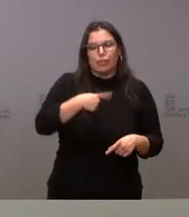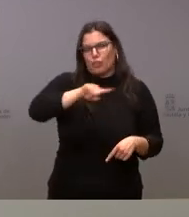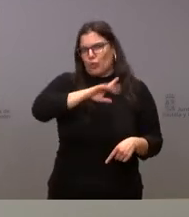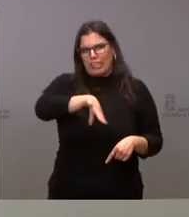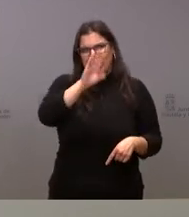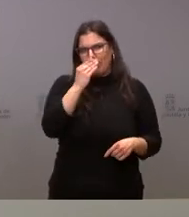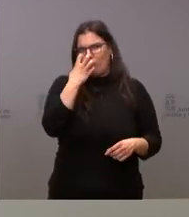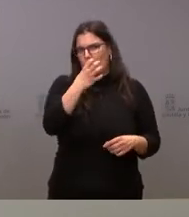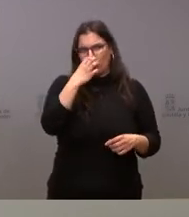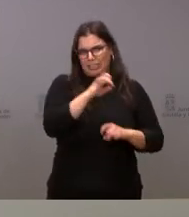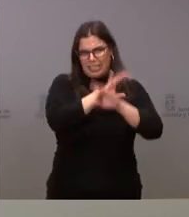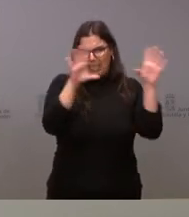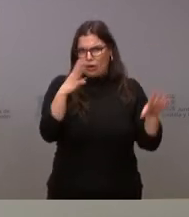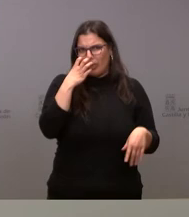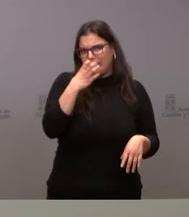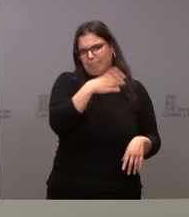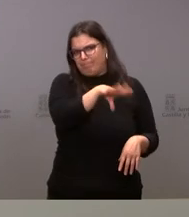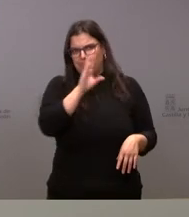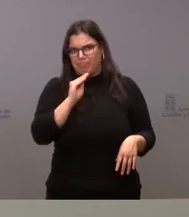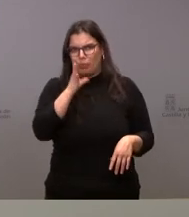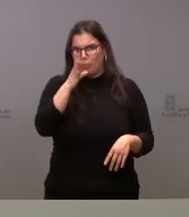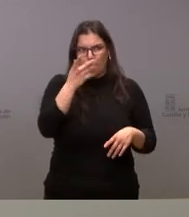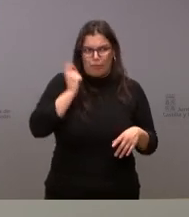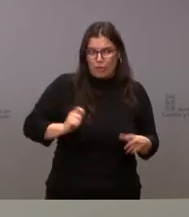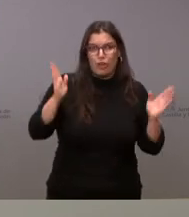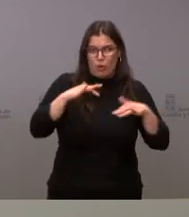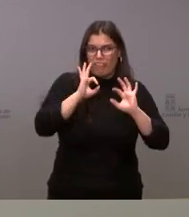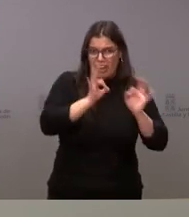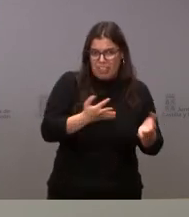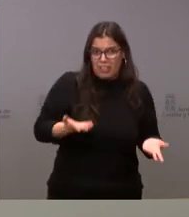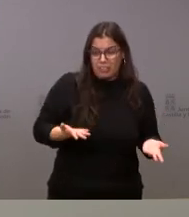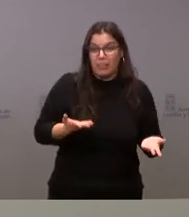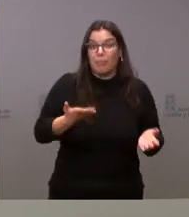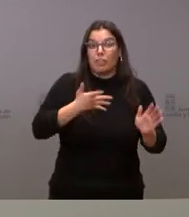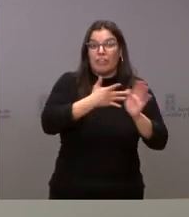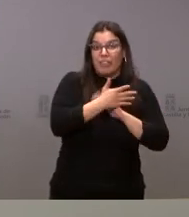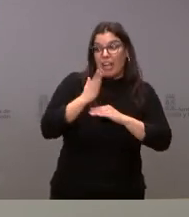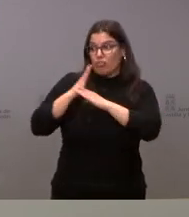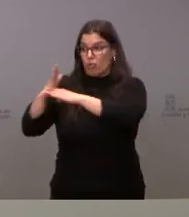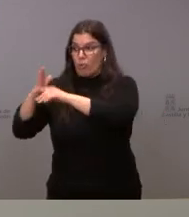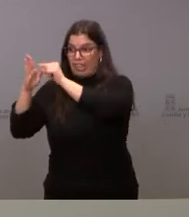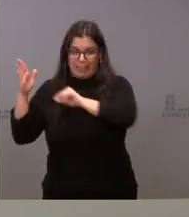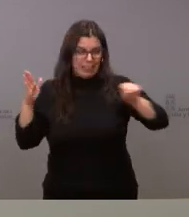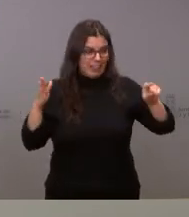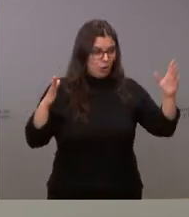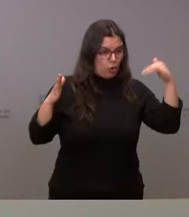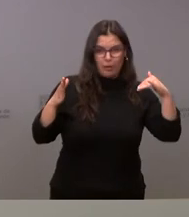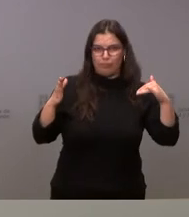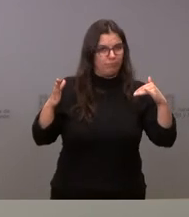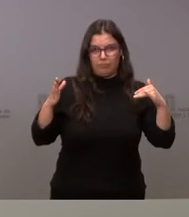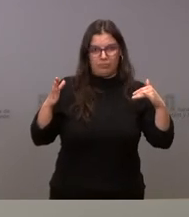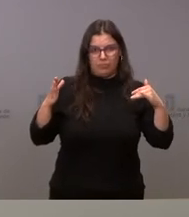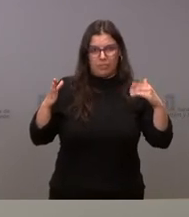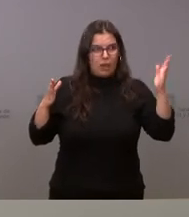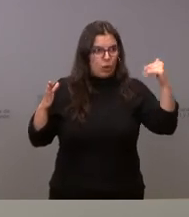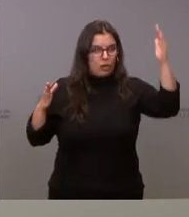estas protestas que se están manifestando por falta de estos profesionales pero no es que sobren en un sitio y falten en otro es que en nuestro evento en